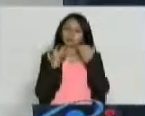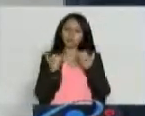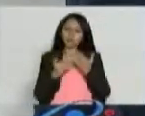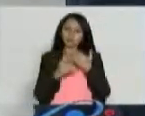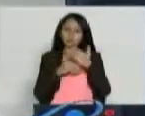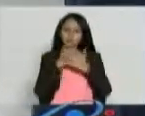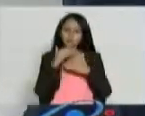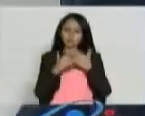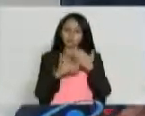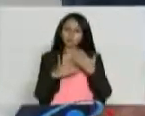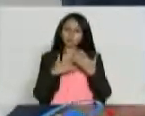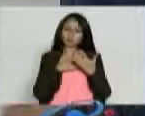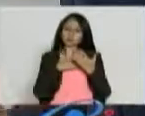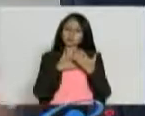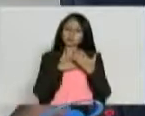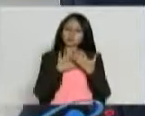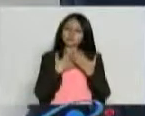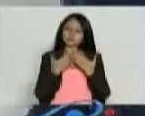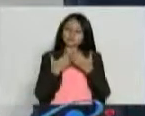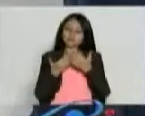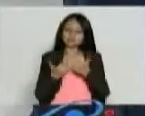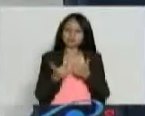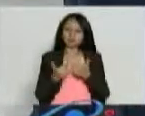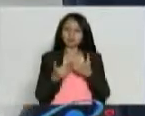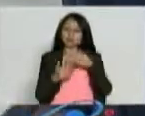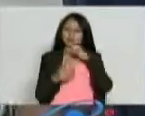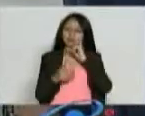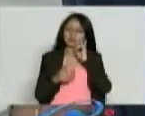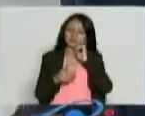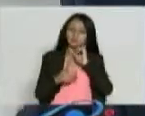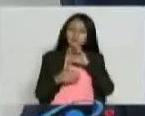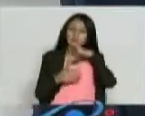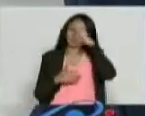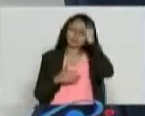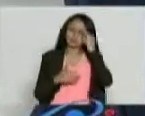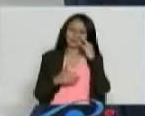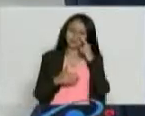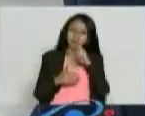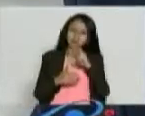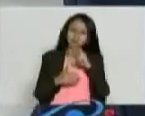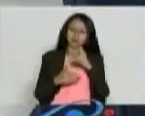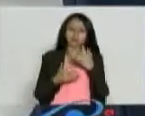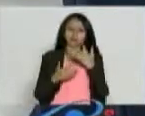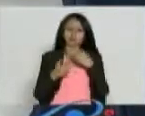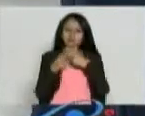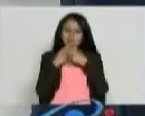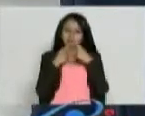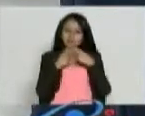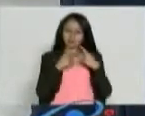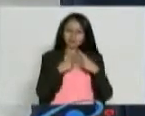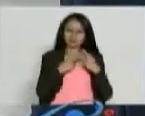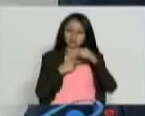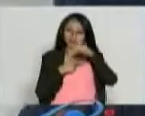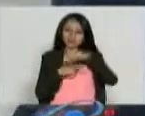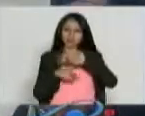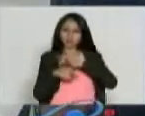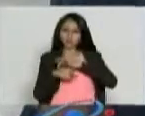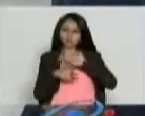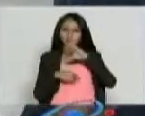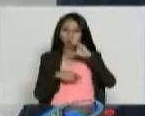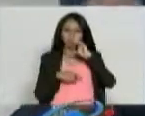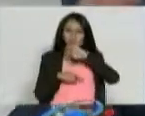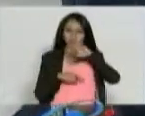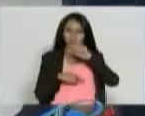pasado, cómo alimentarse? Y después de escuchar, de ver algunos programas de Conexión Vital, han